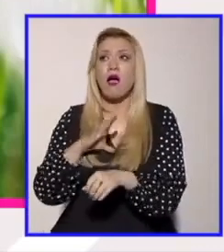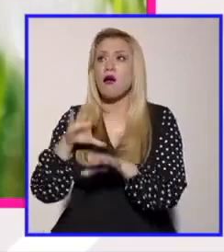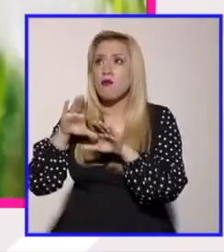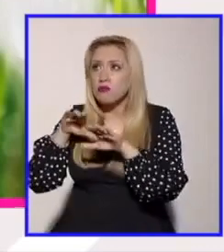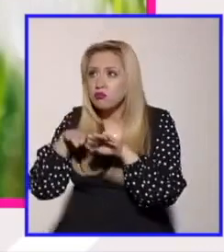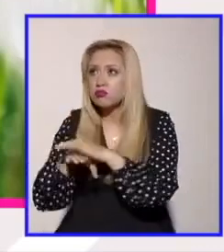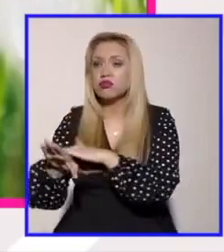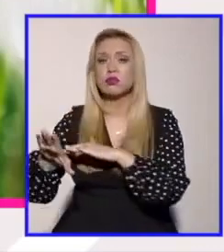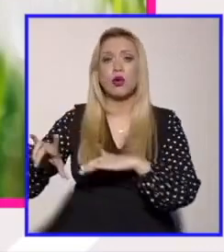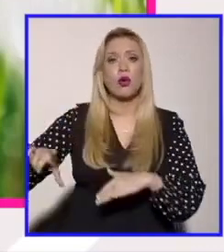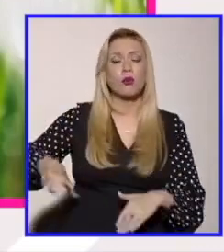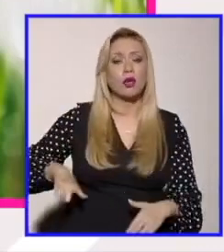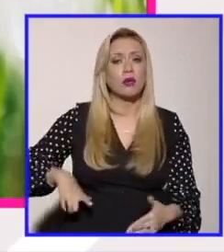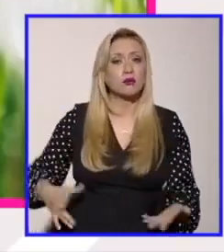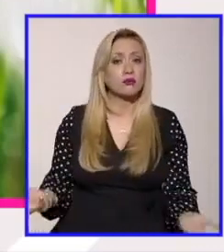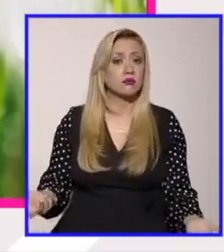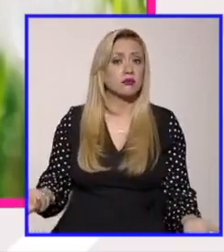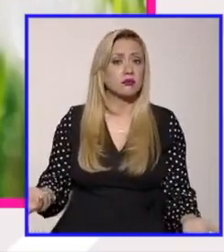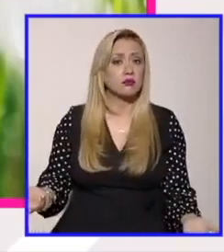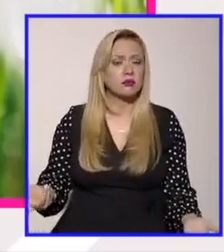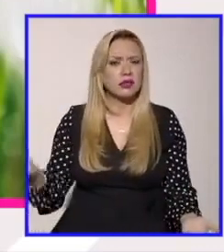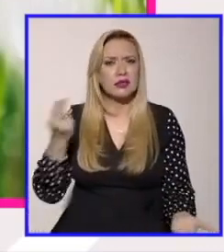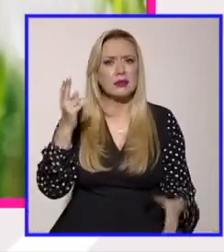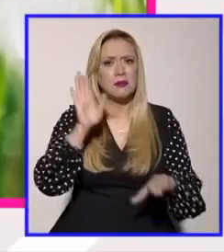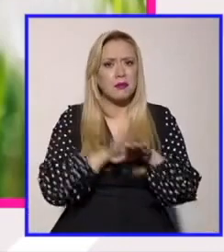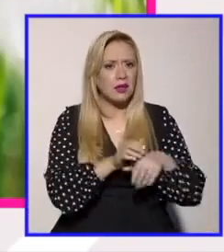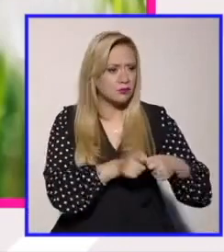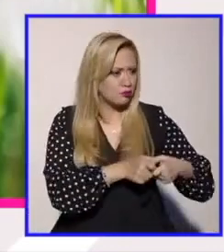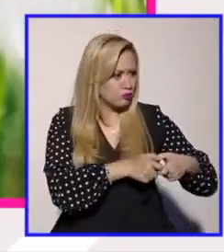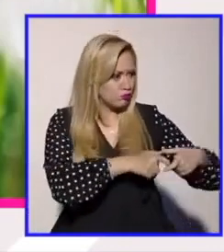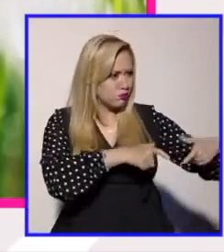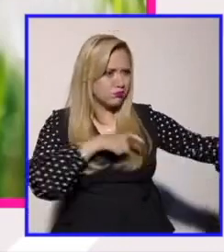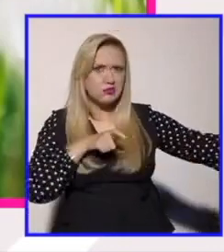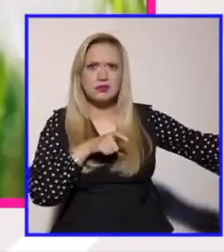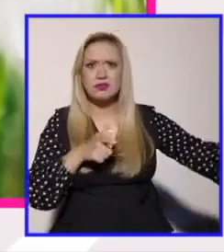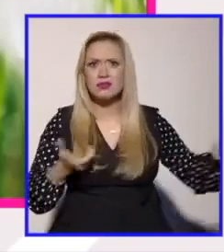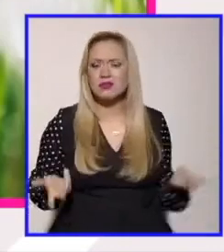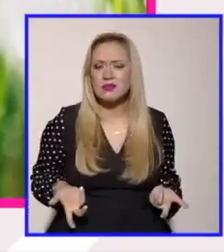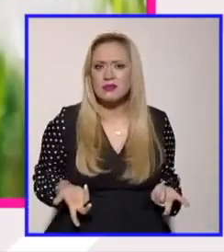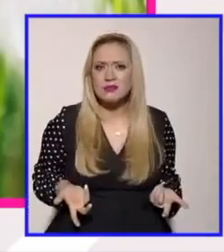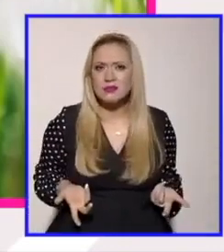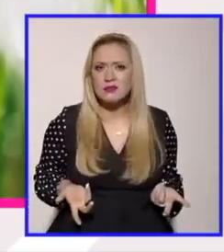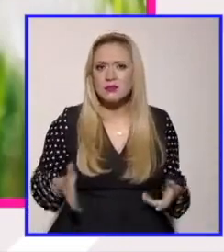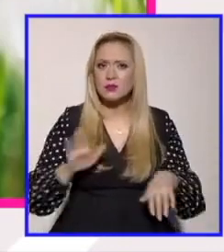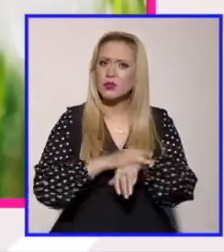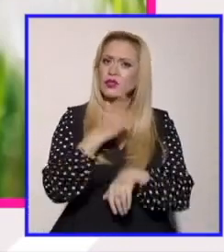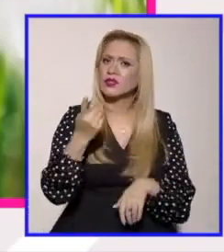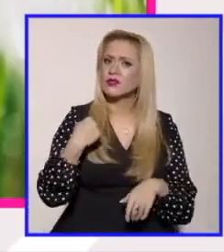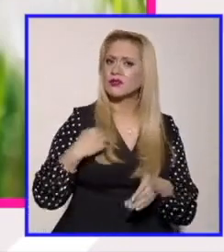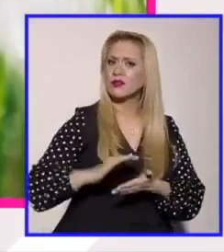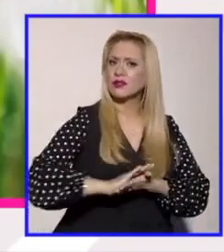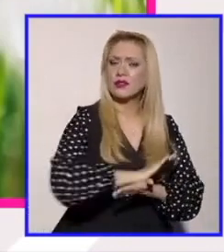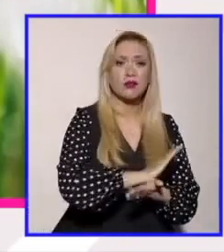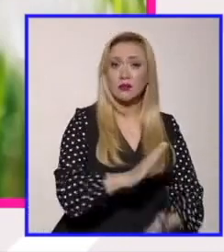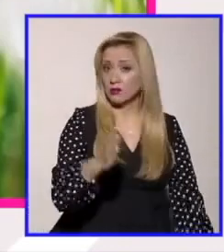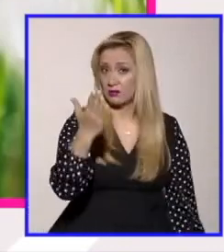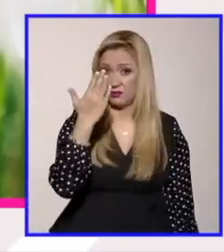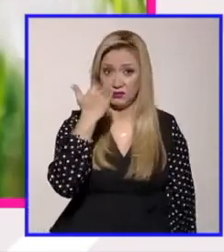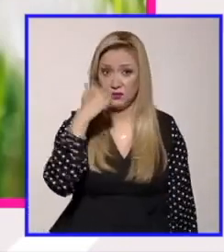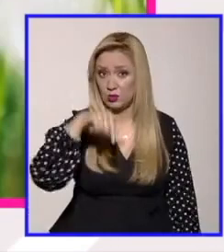es que estuviéramos con el mismo grado de representación en el SNIC en la población general entonces claramente eso no pasa